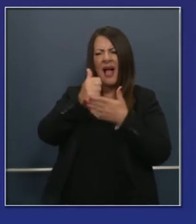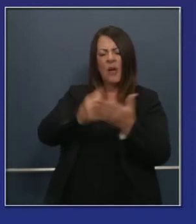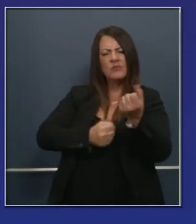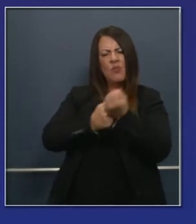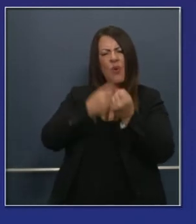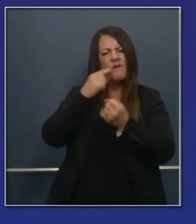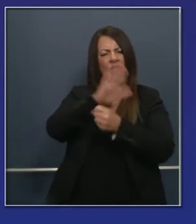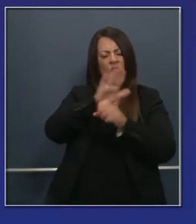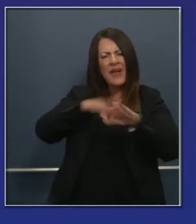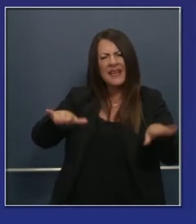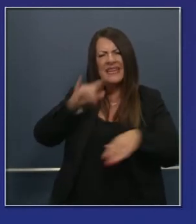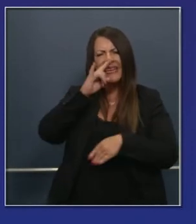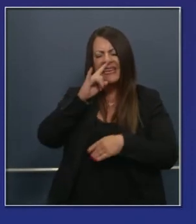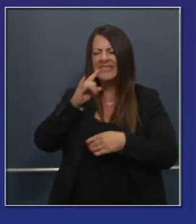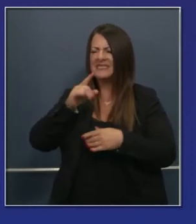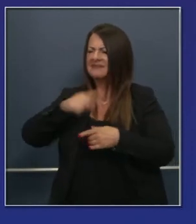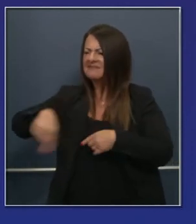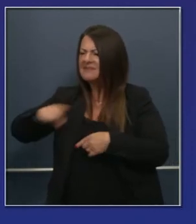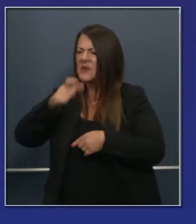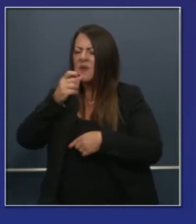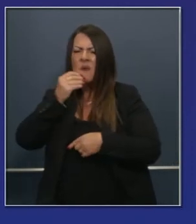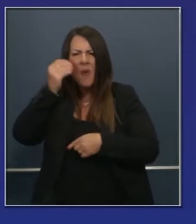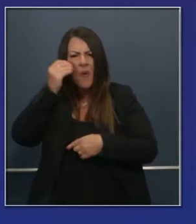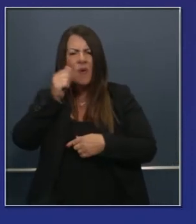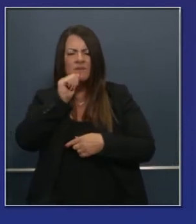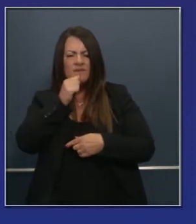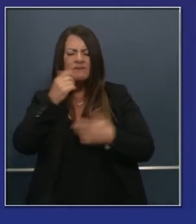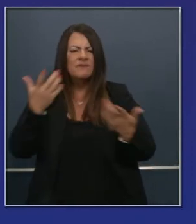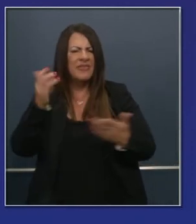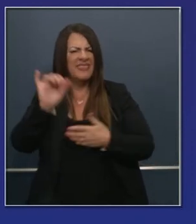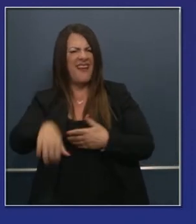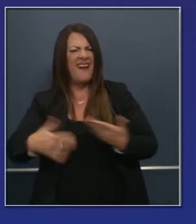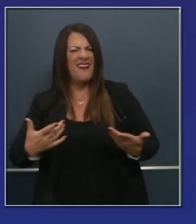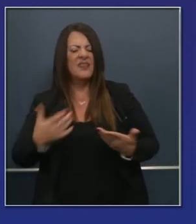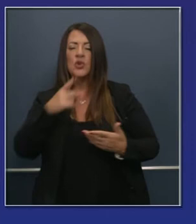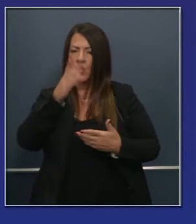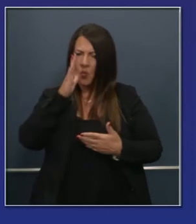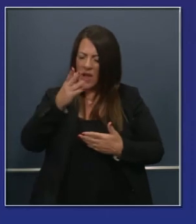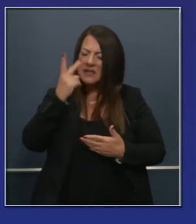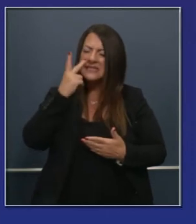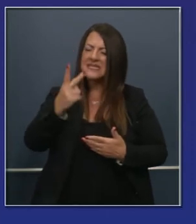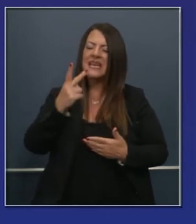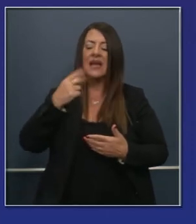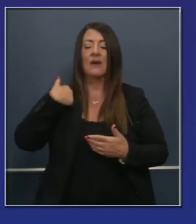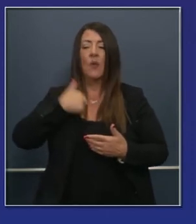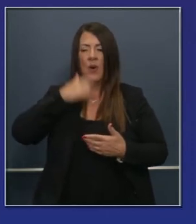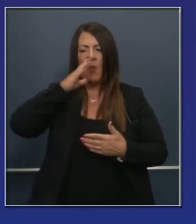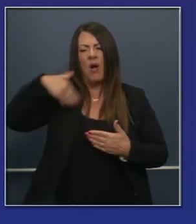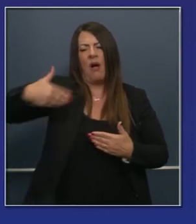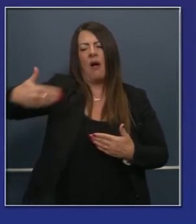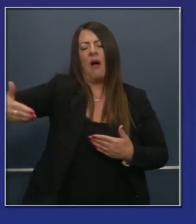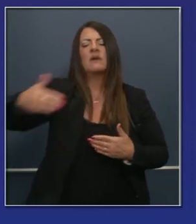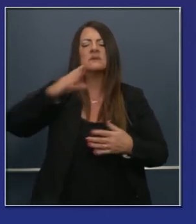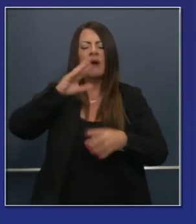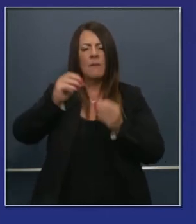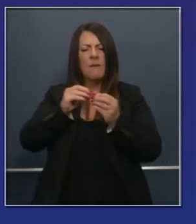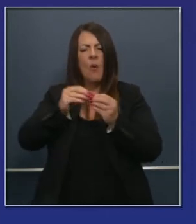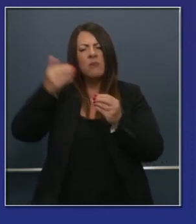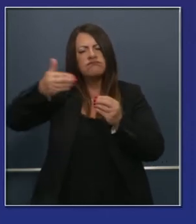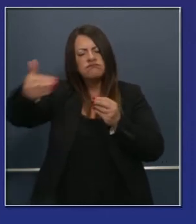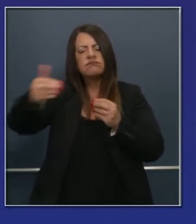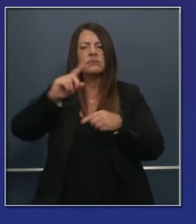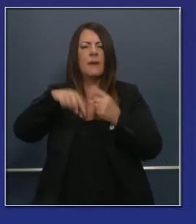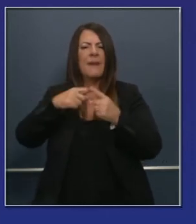coaliciones y cuentas para cumplir con las necesidades de los estudiantes, que ha sido siempre nuestra prioridad número uno. Bueno, hemos